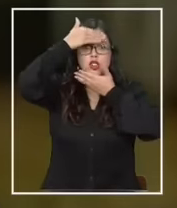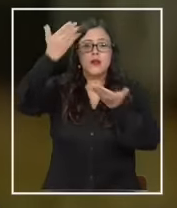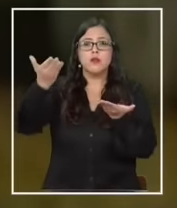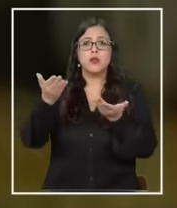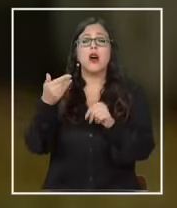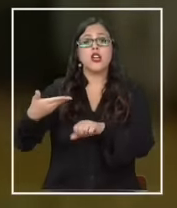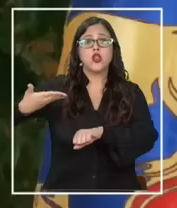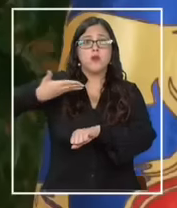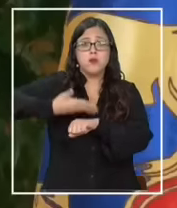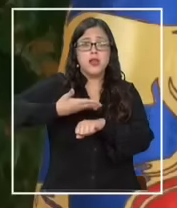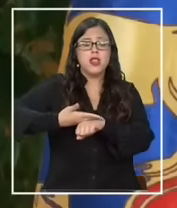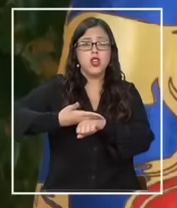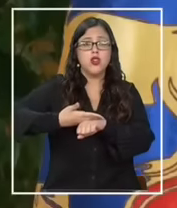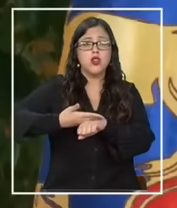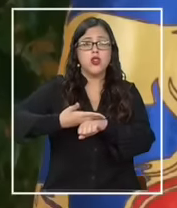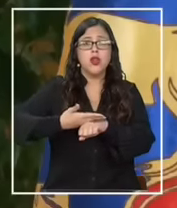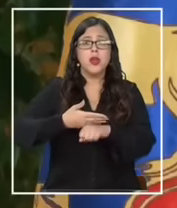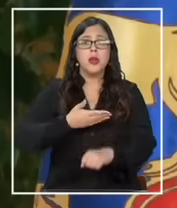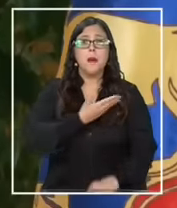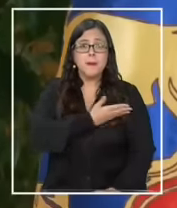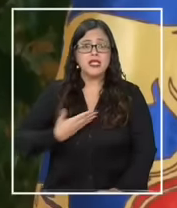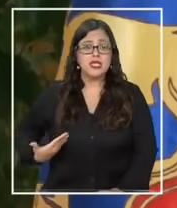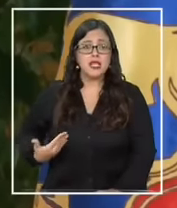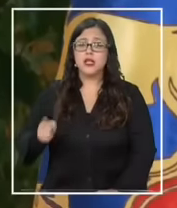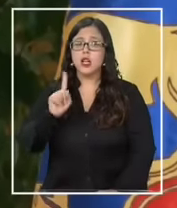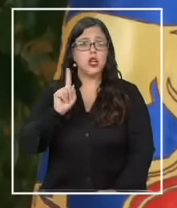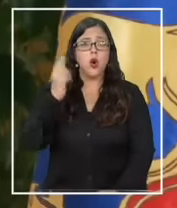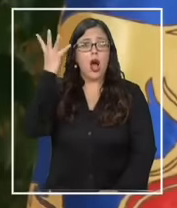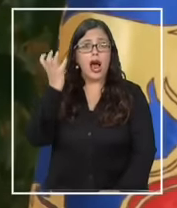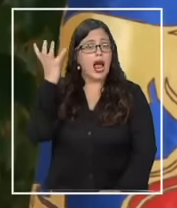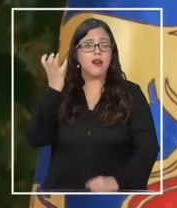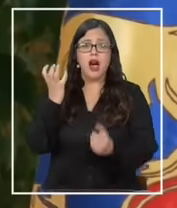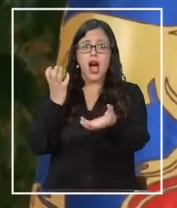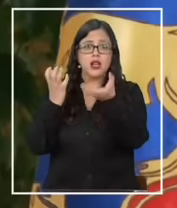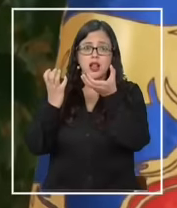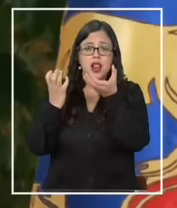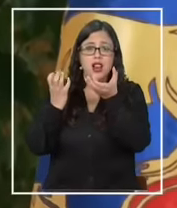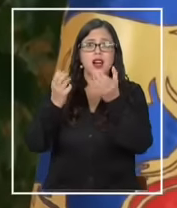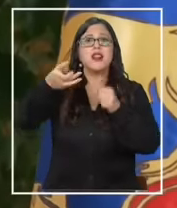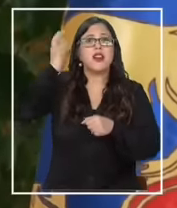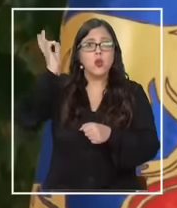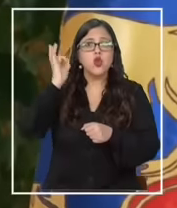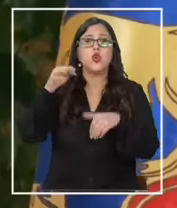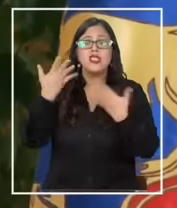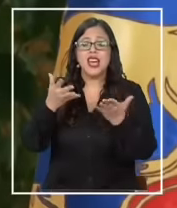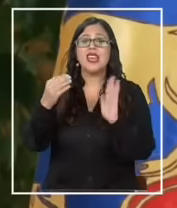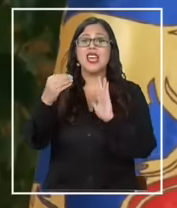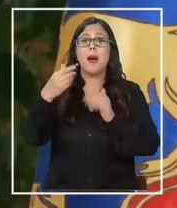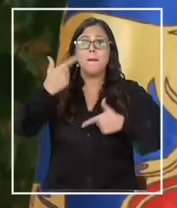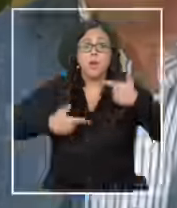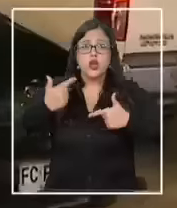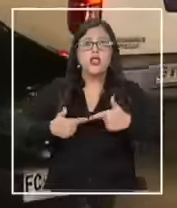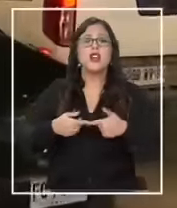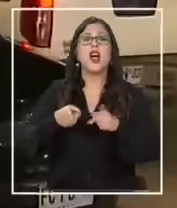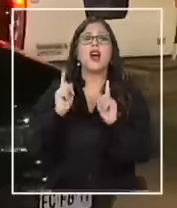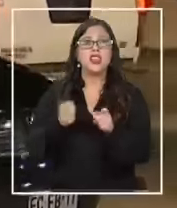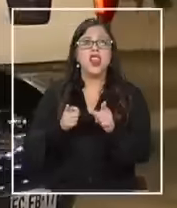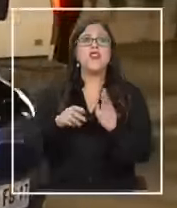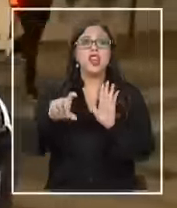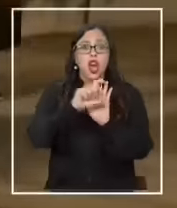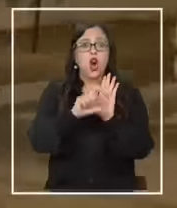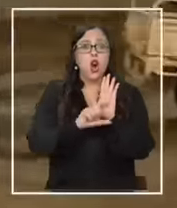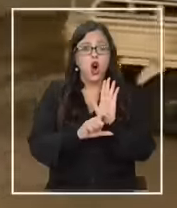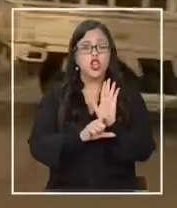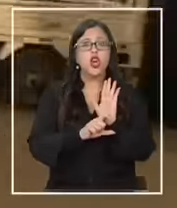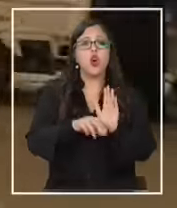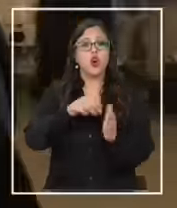presidente que no se grabara la reunión. Por lo tanto, en política hay ciertos códigos que se tienen que cumplir. Un código